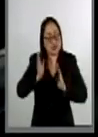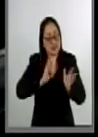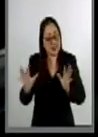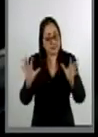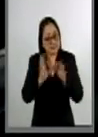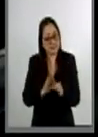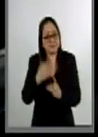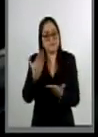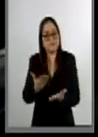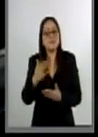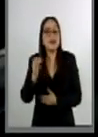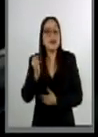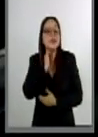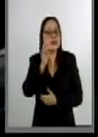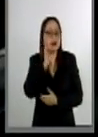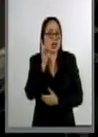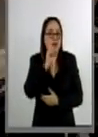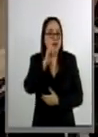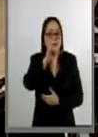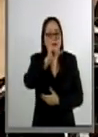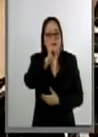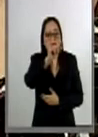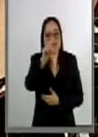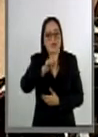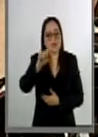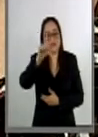tribuna, la senadora Díaz Lizama.